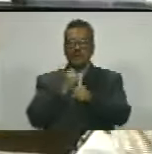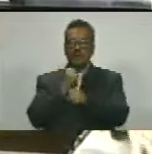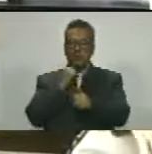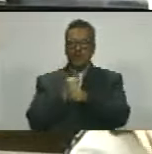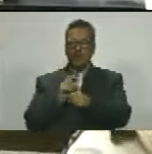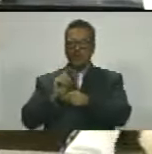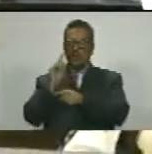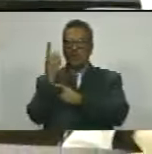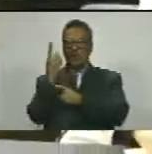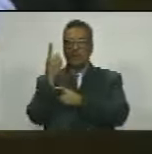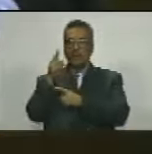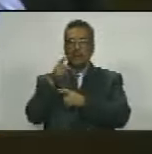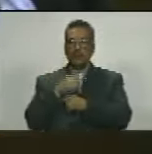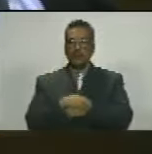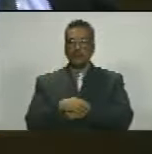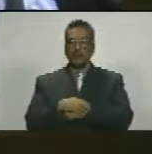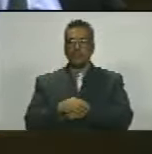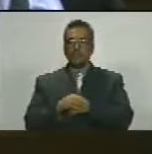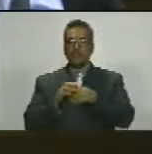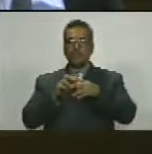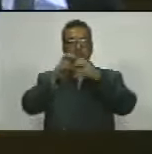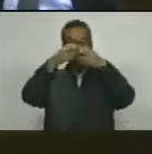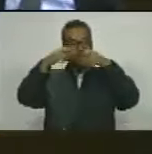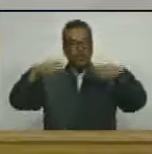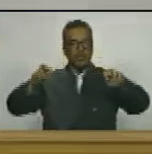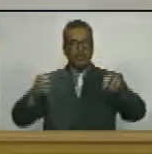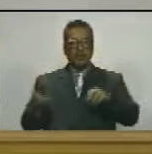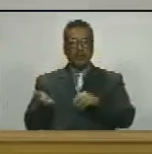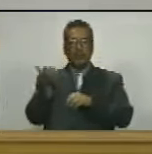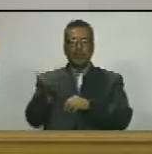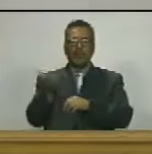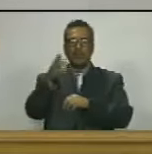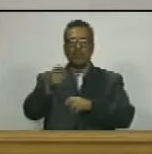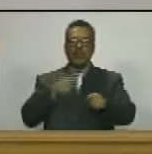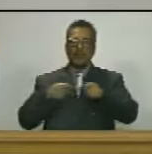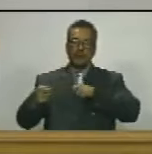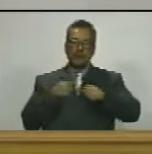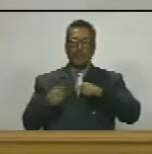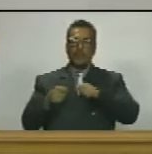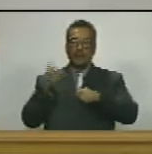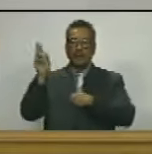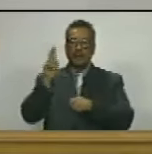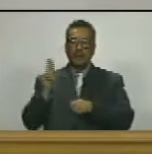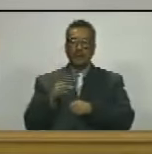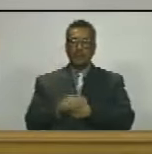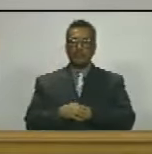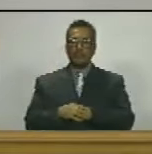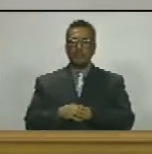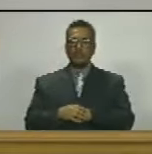principal de los temas fundamentales de acción de acción república